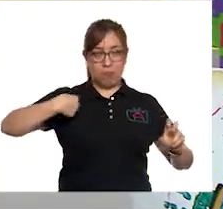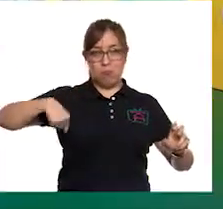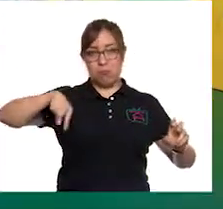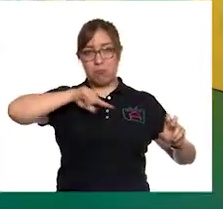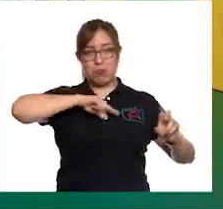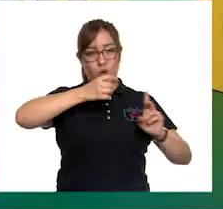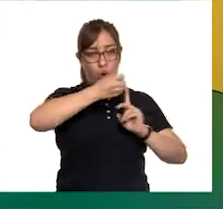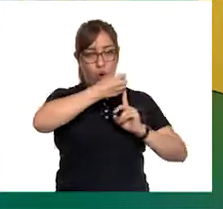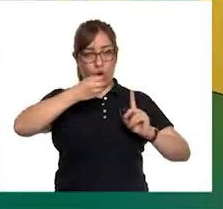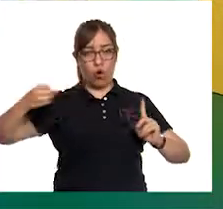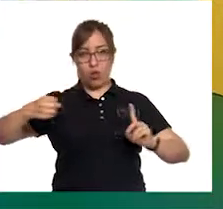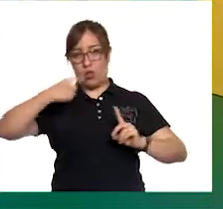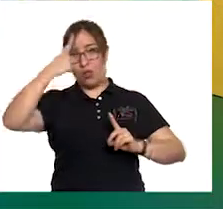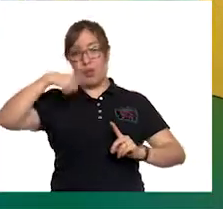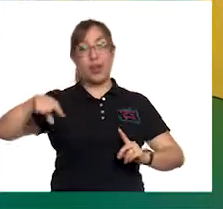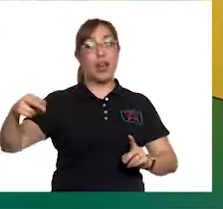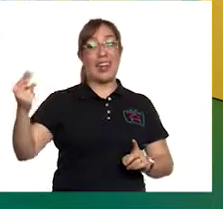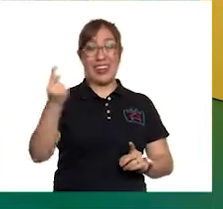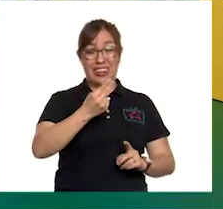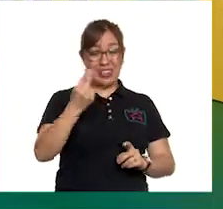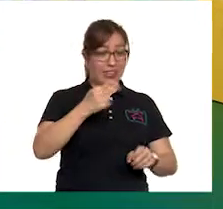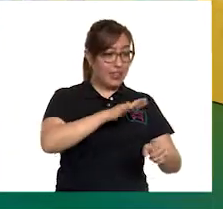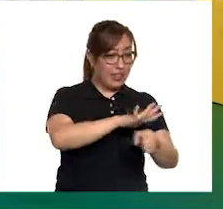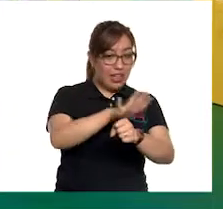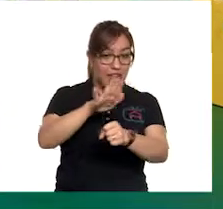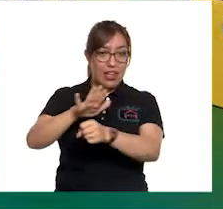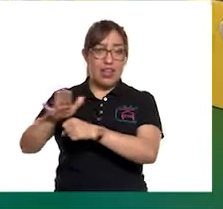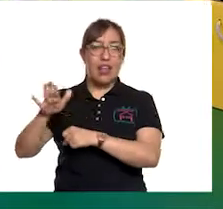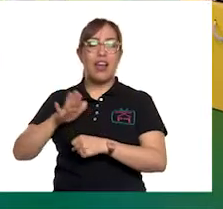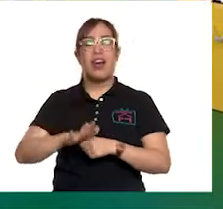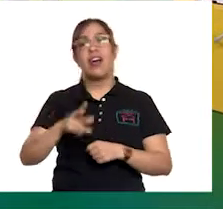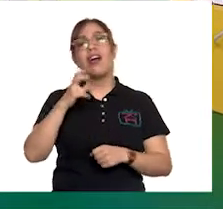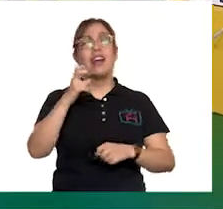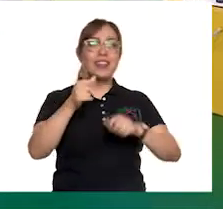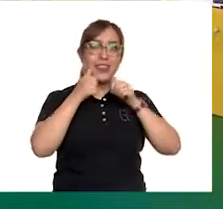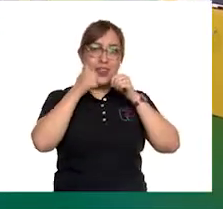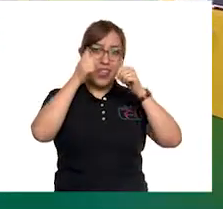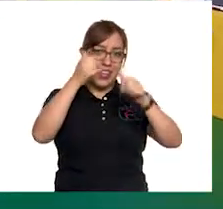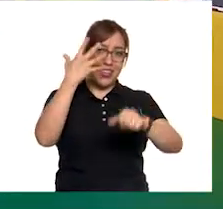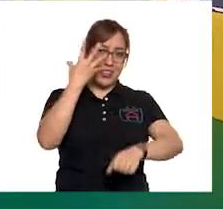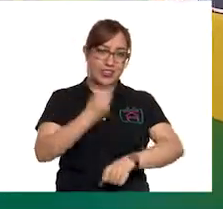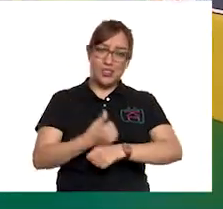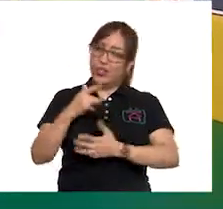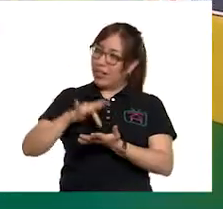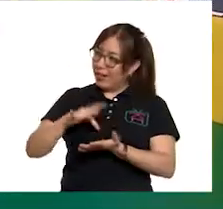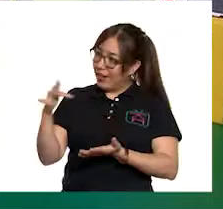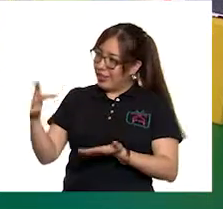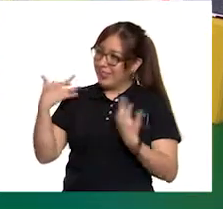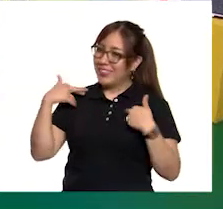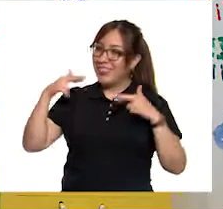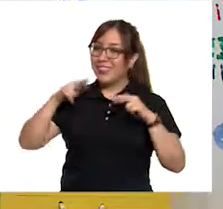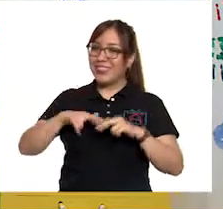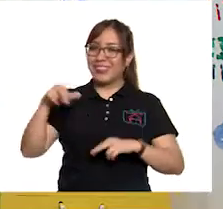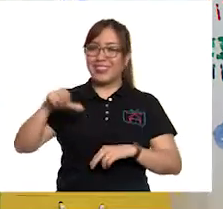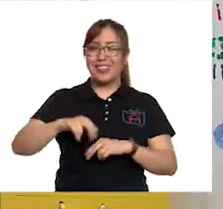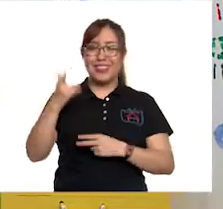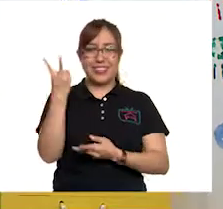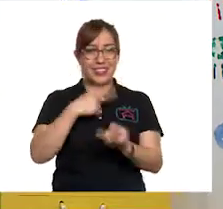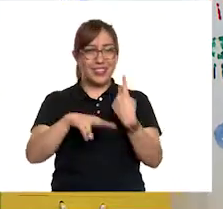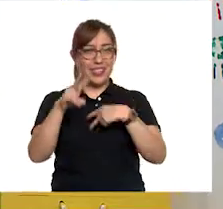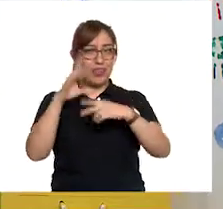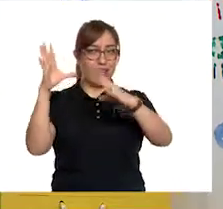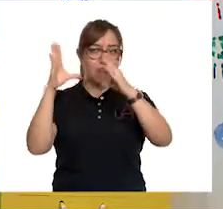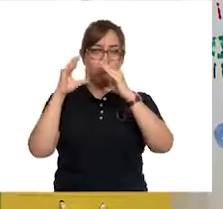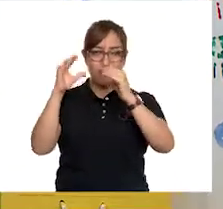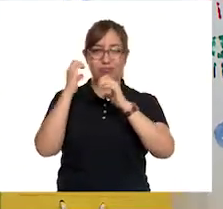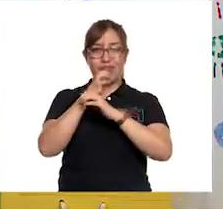las Necesidades Comunes. Muchas gracias, maestra Marina, por venir a enseñarnos todas estas cosas para